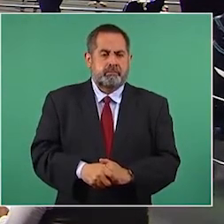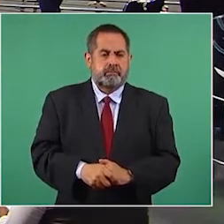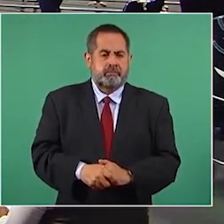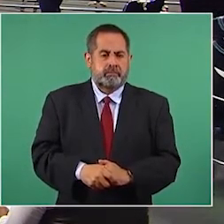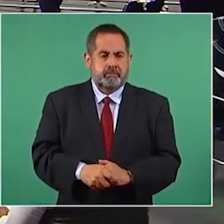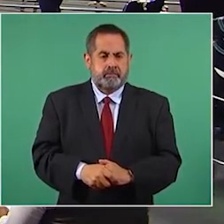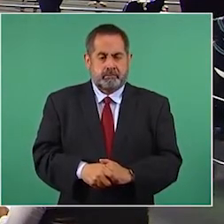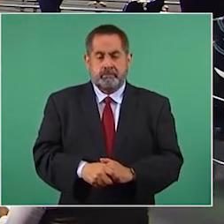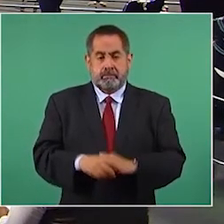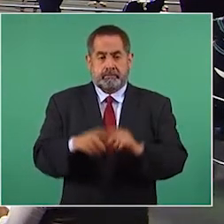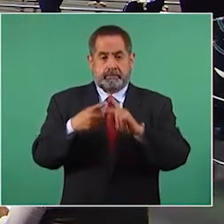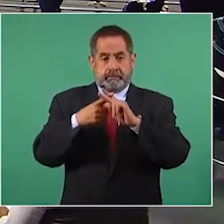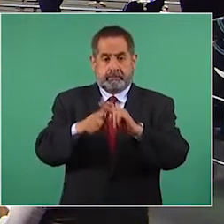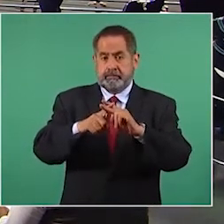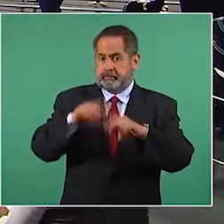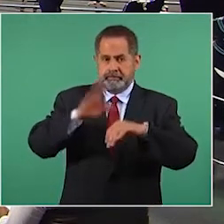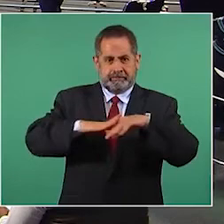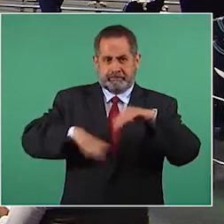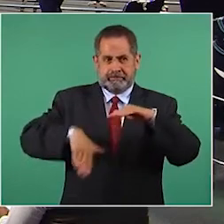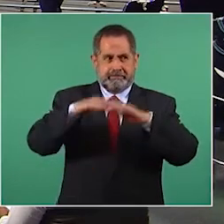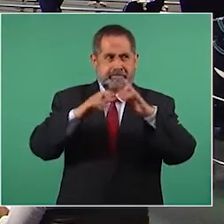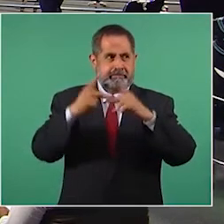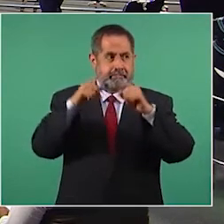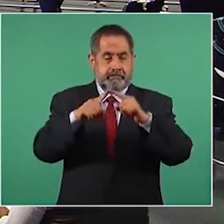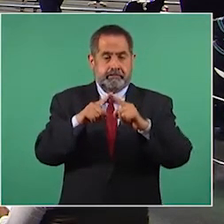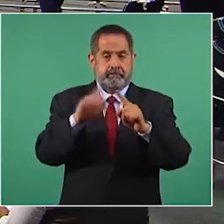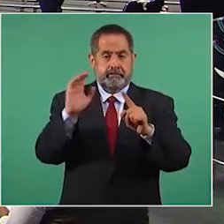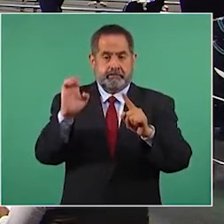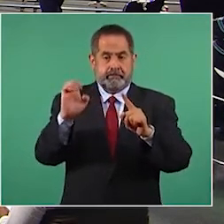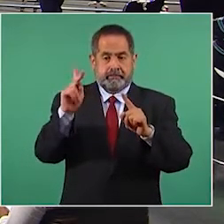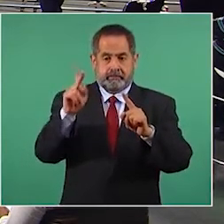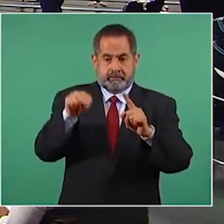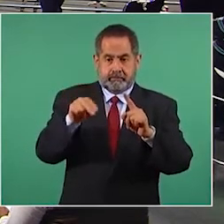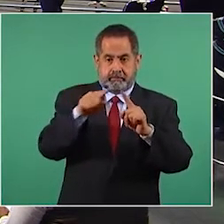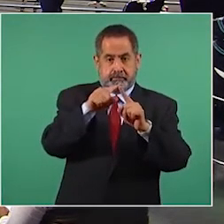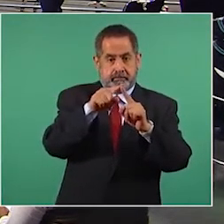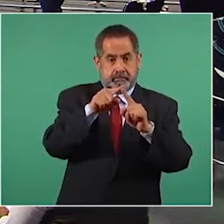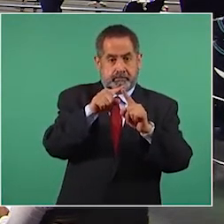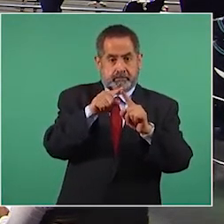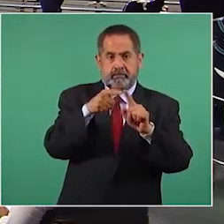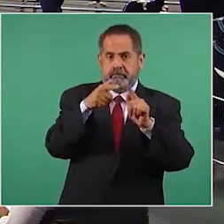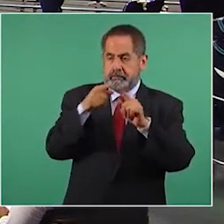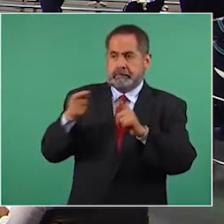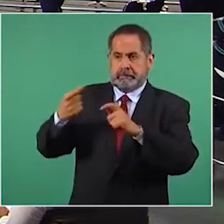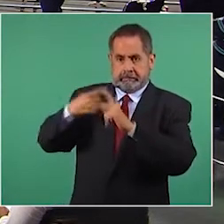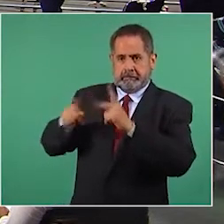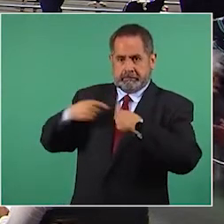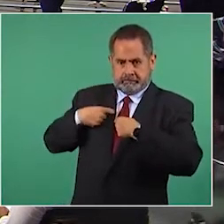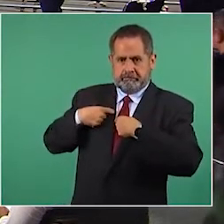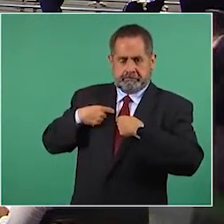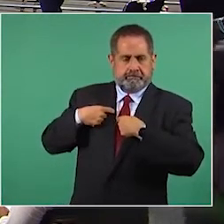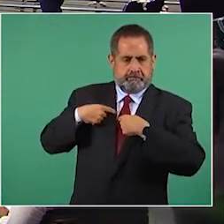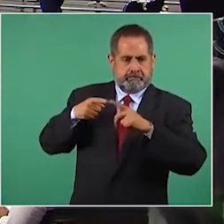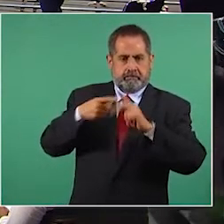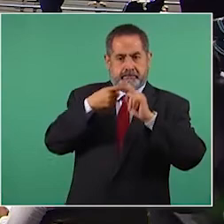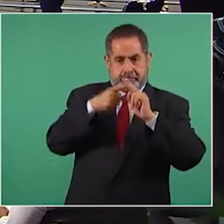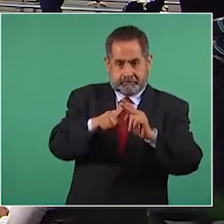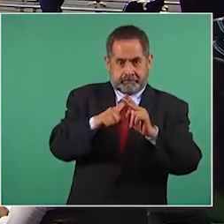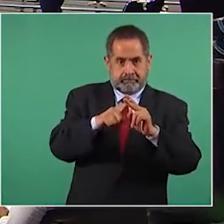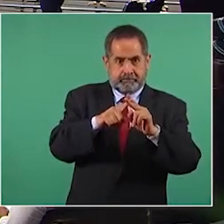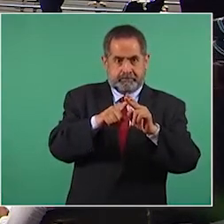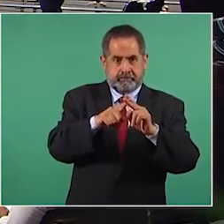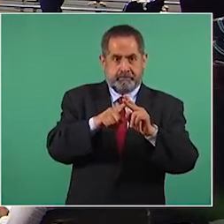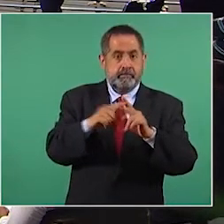Este es el punto más alto, esto es Peña. Y ahí lo agarramos, aquí lo agarramos. La